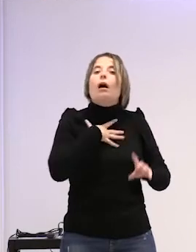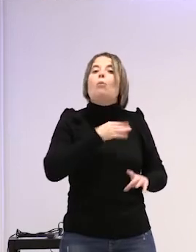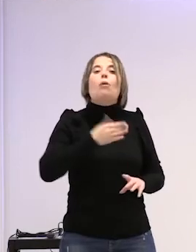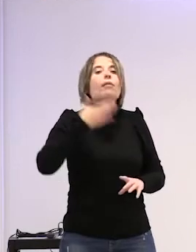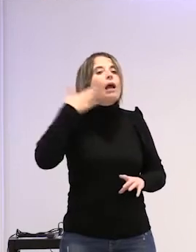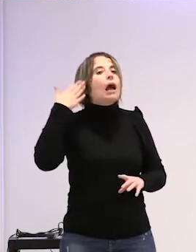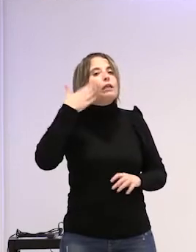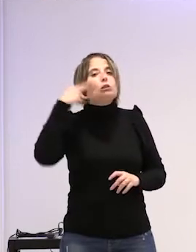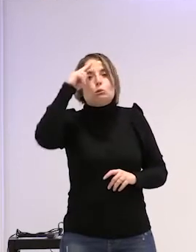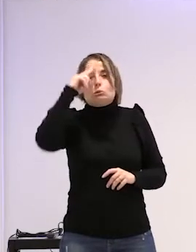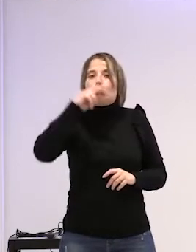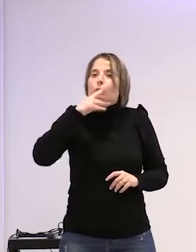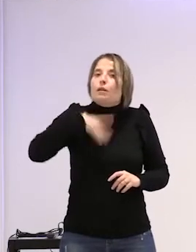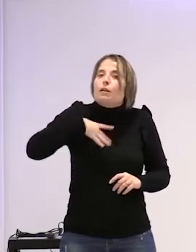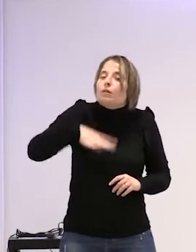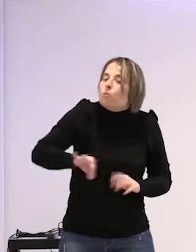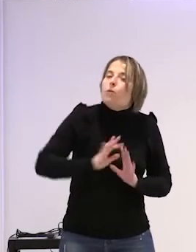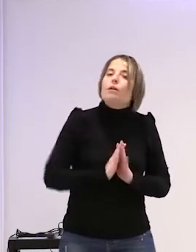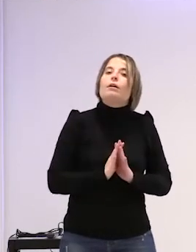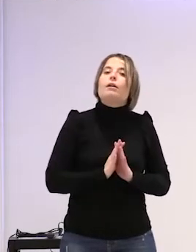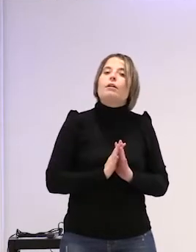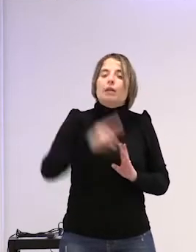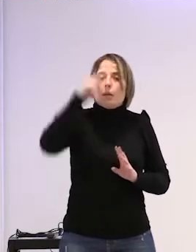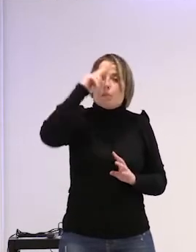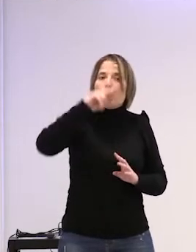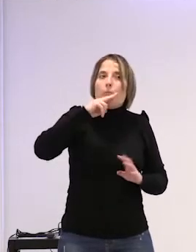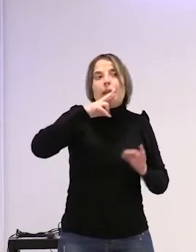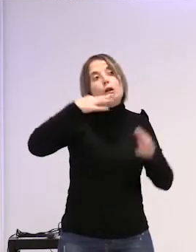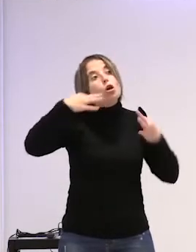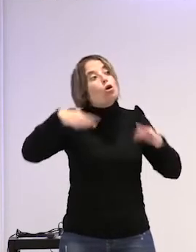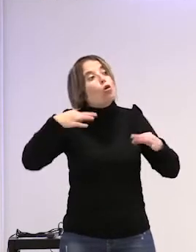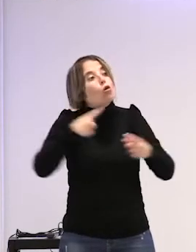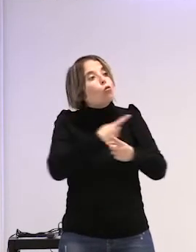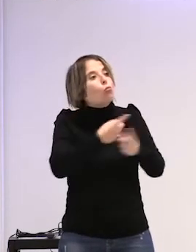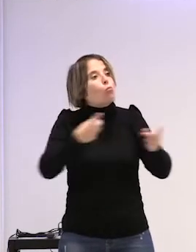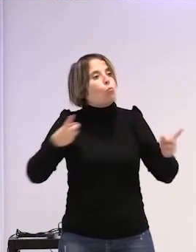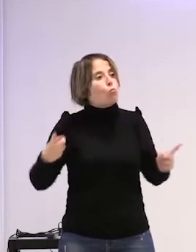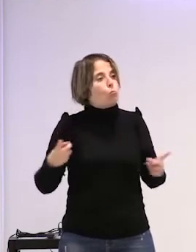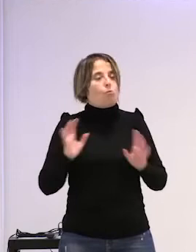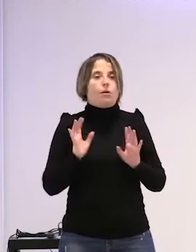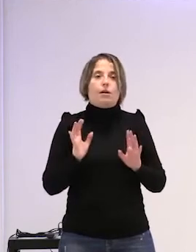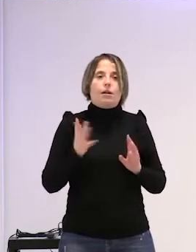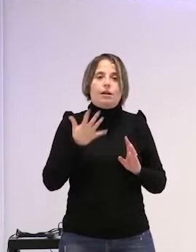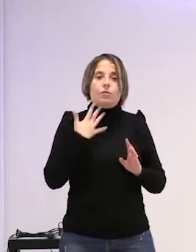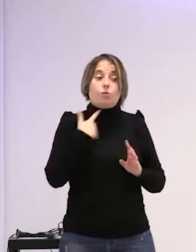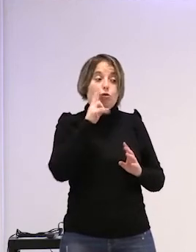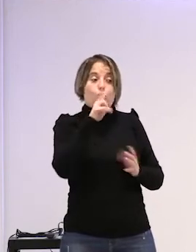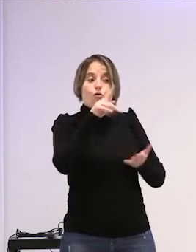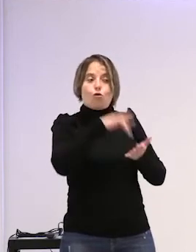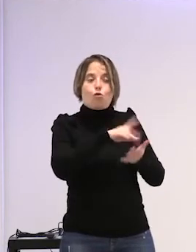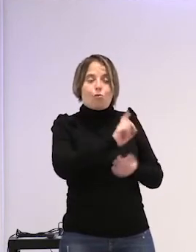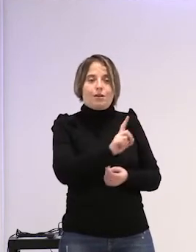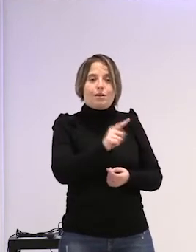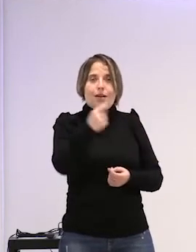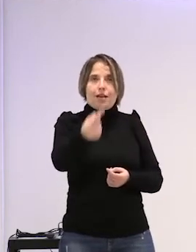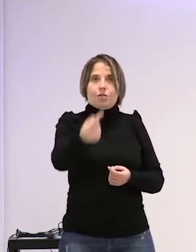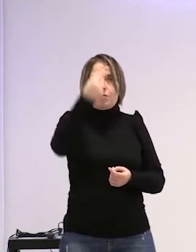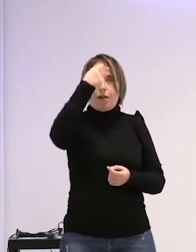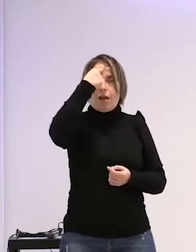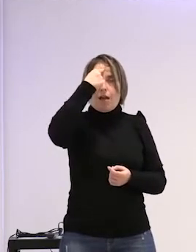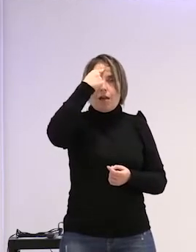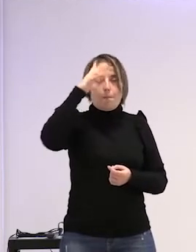cariñoso bastante cariñoso bastante normal cuando no lo vemos y esa idea que nos puede